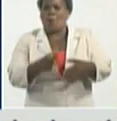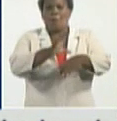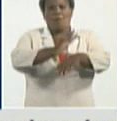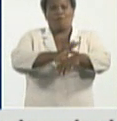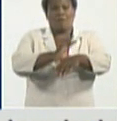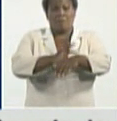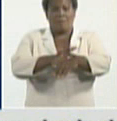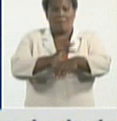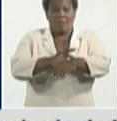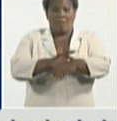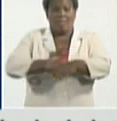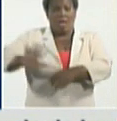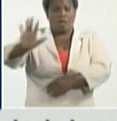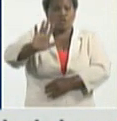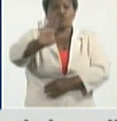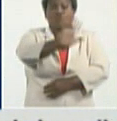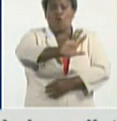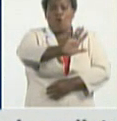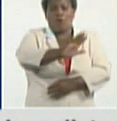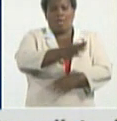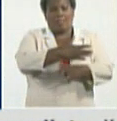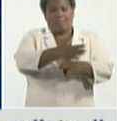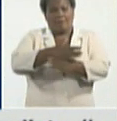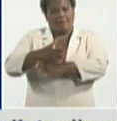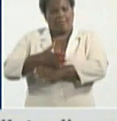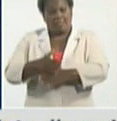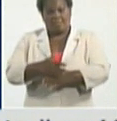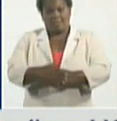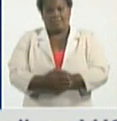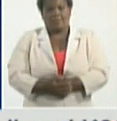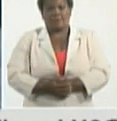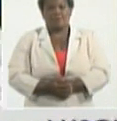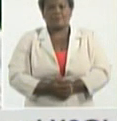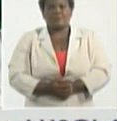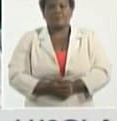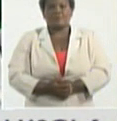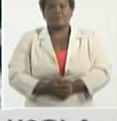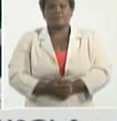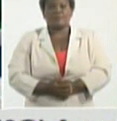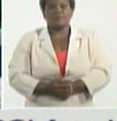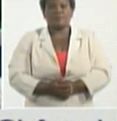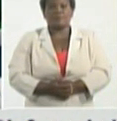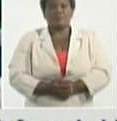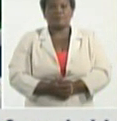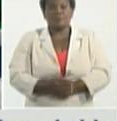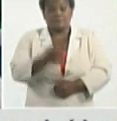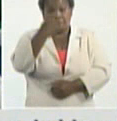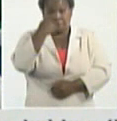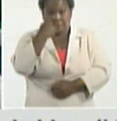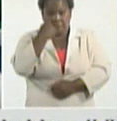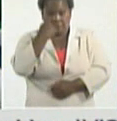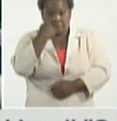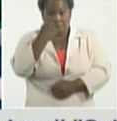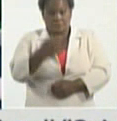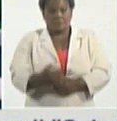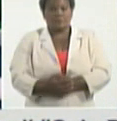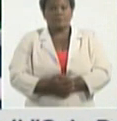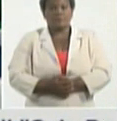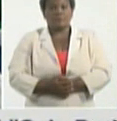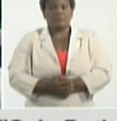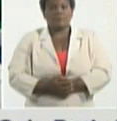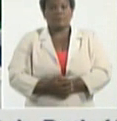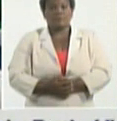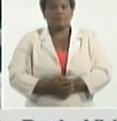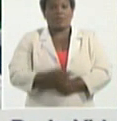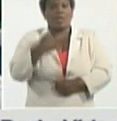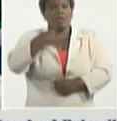la enfermedad en el país. De todas formas, fíjense, si lo vamos